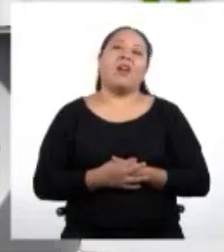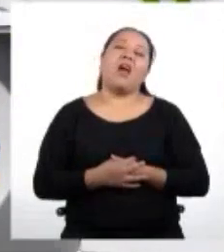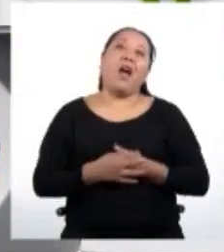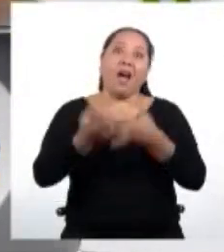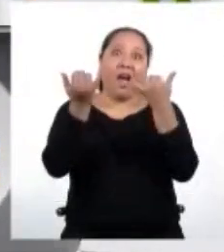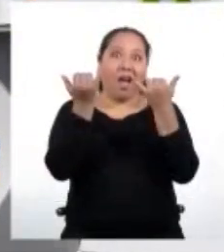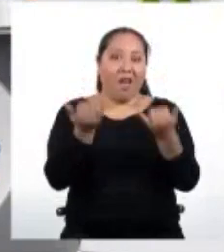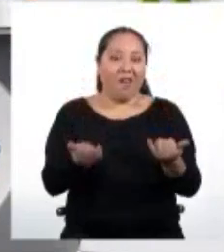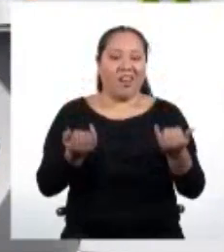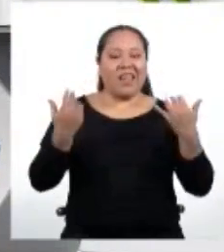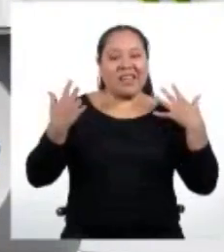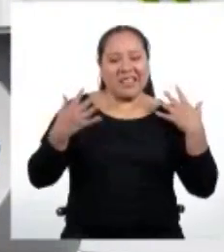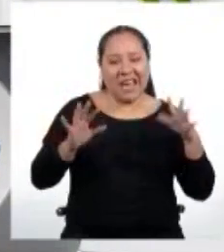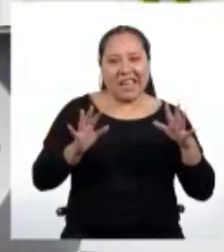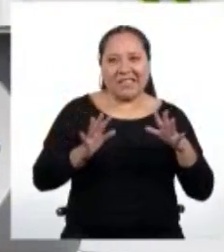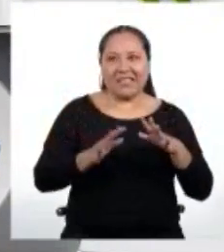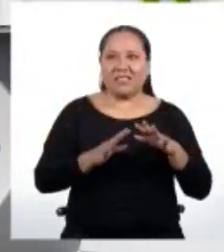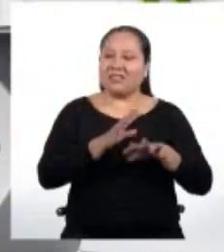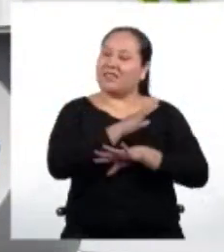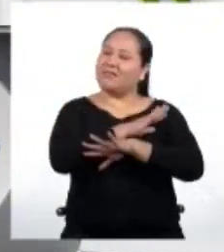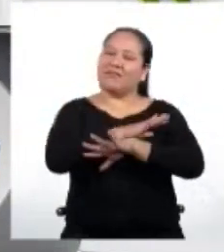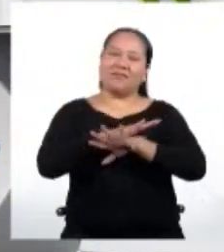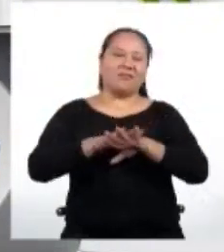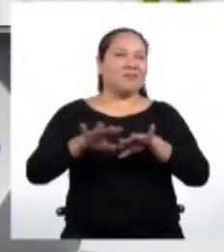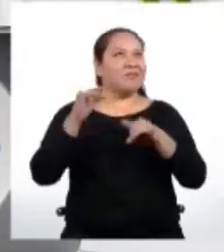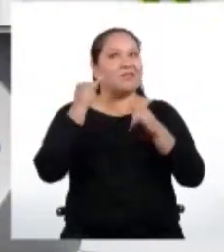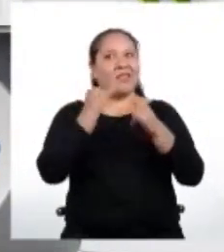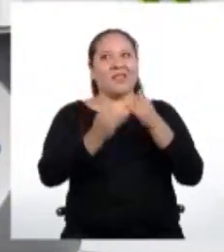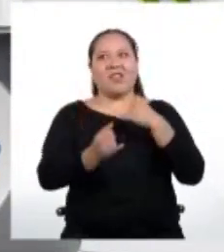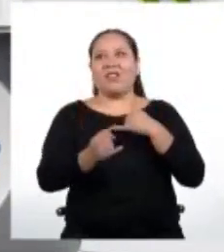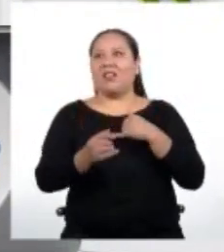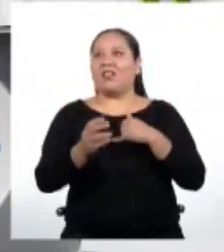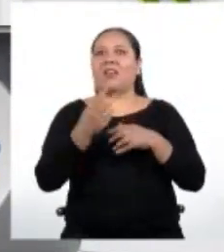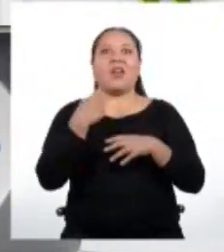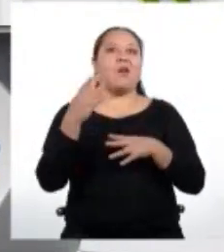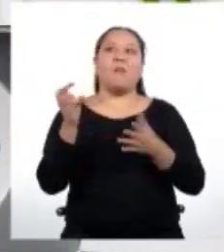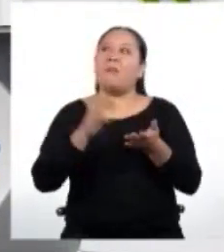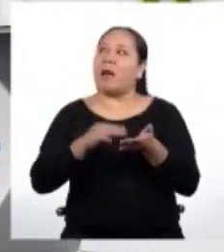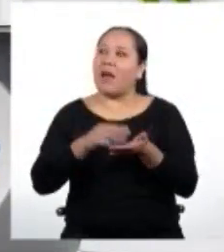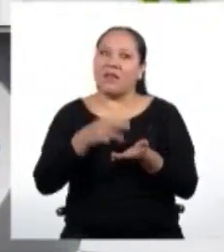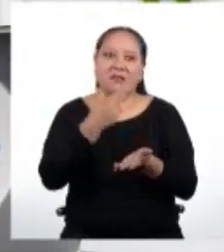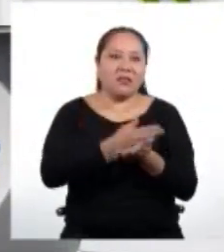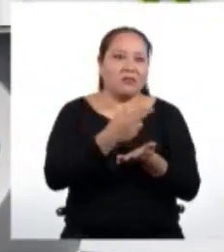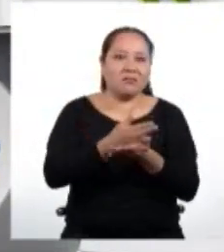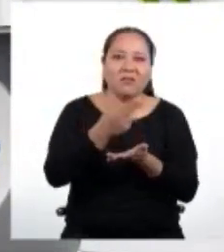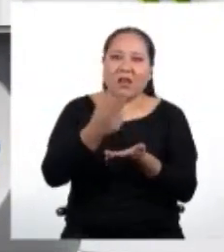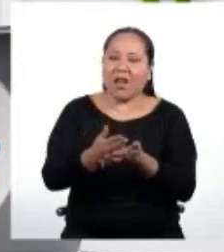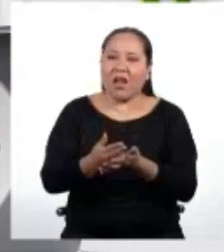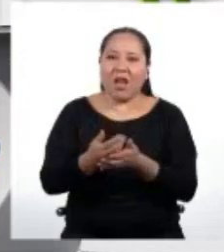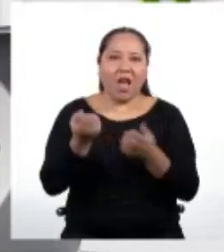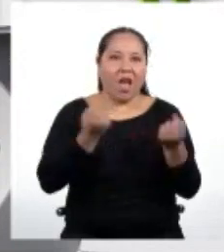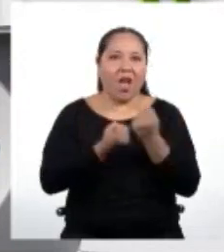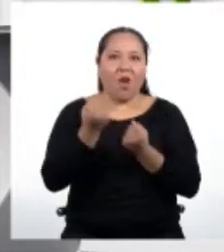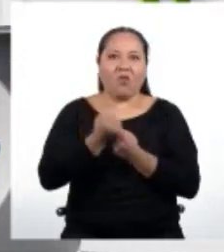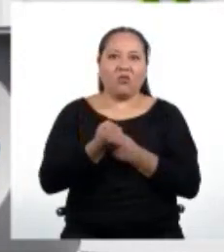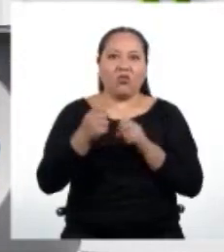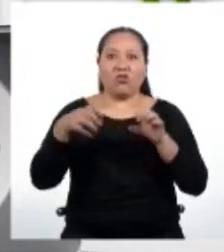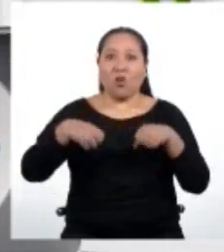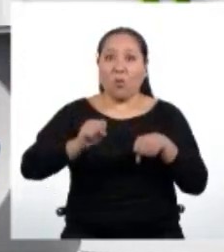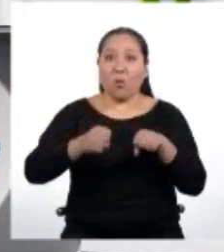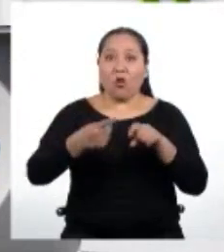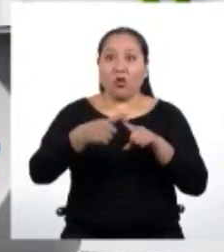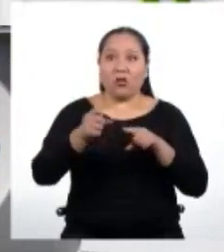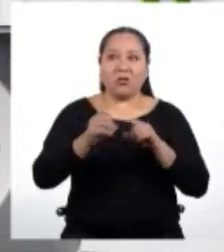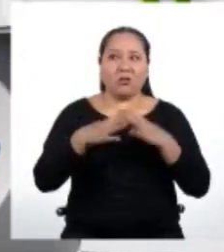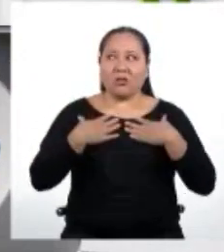Ahora sí, se acabó. No más autos por hoy, ni mototaxis tampoco. Ahora que ya no tengo que encargarme de